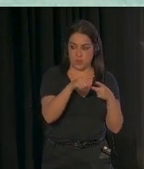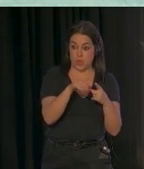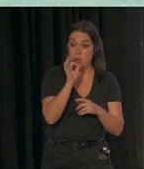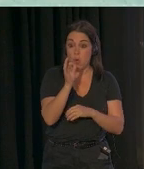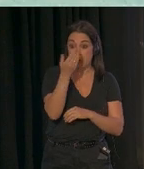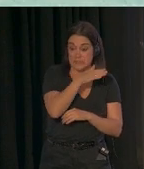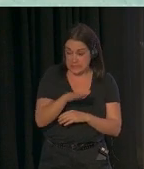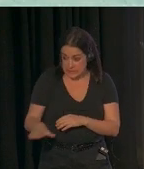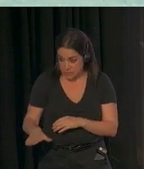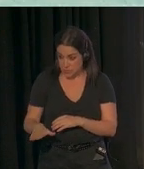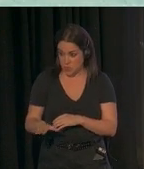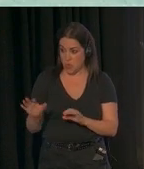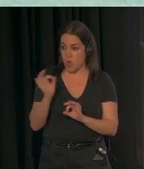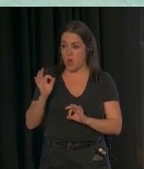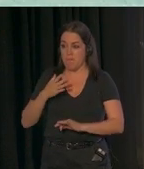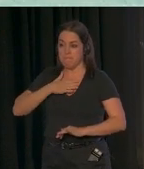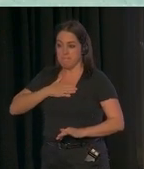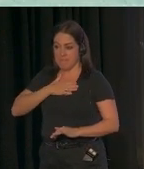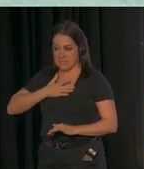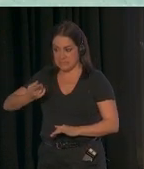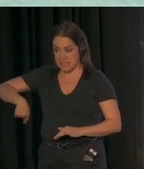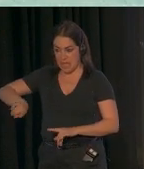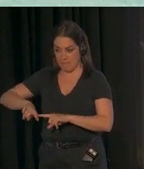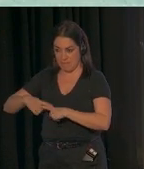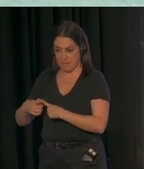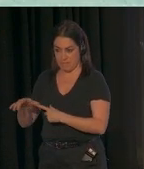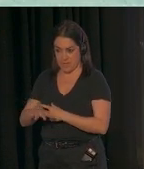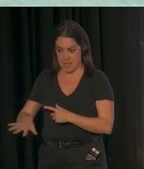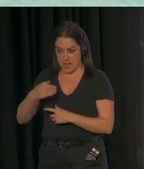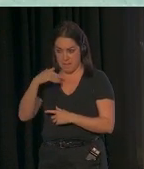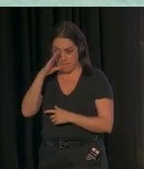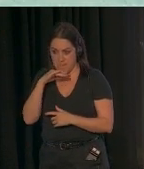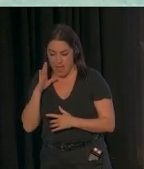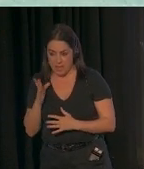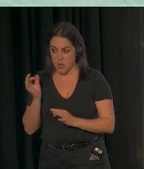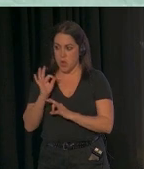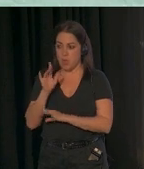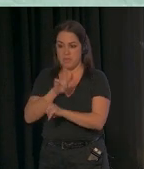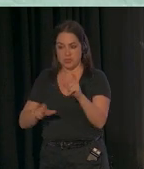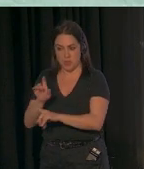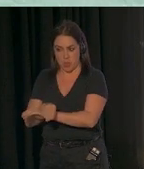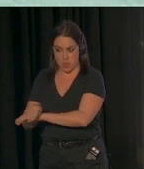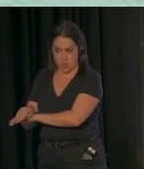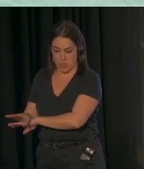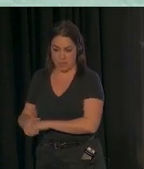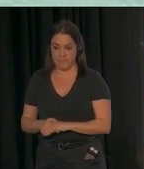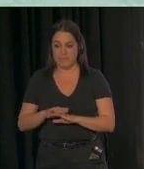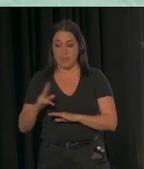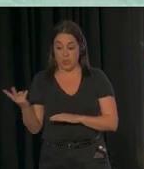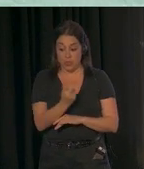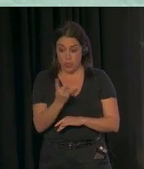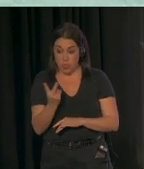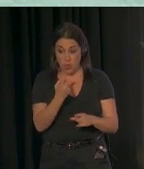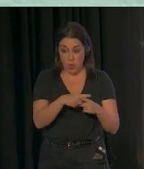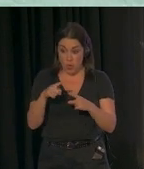o bien en el bienestar de la familia, de los padres o de los cuidadores. Pero ambas cosas son